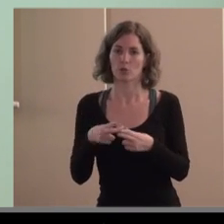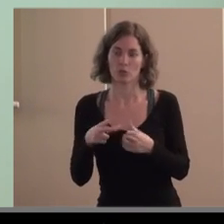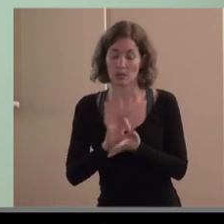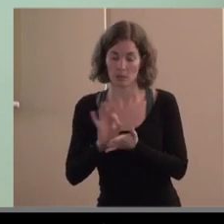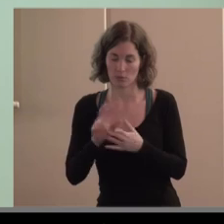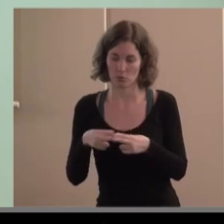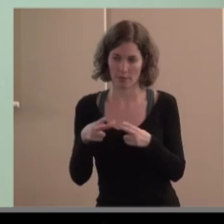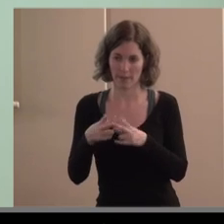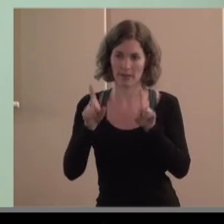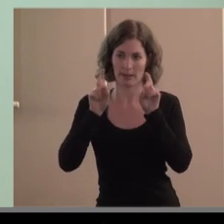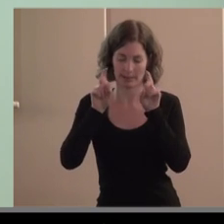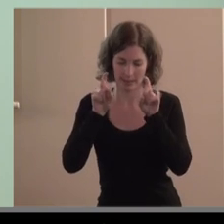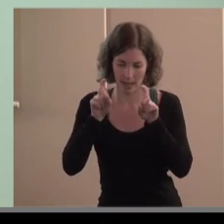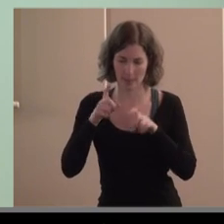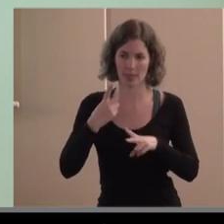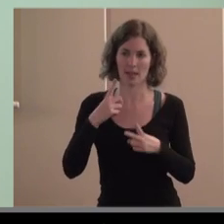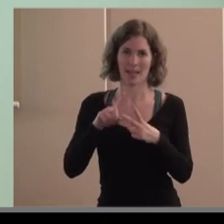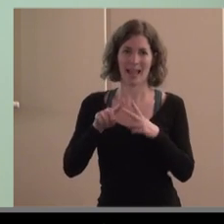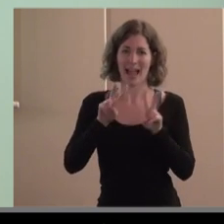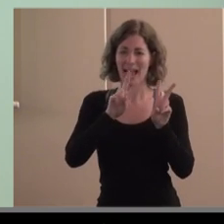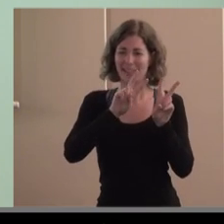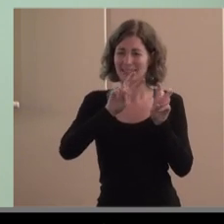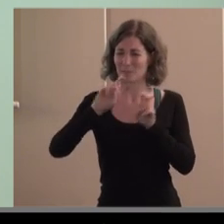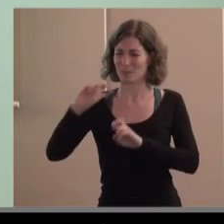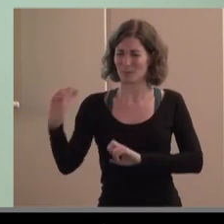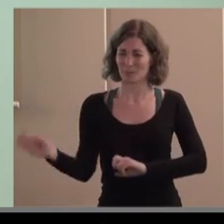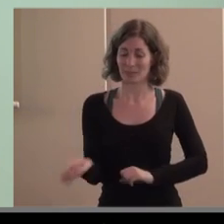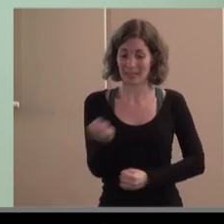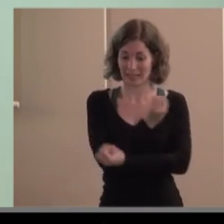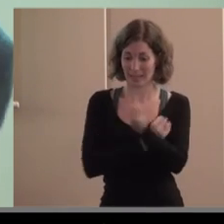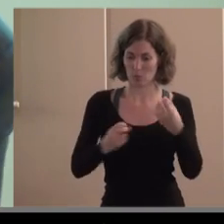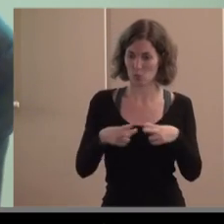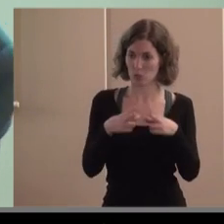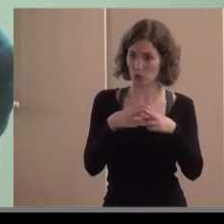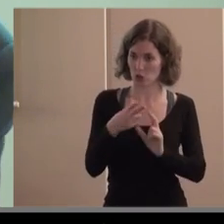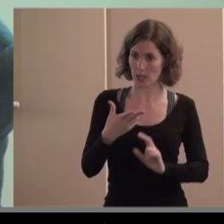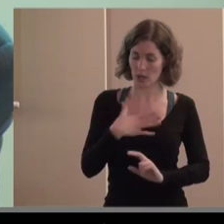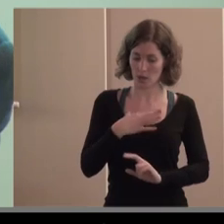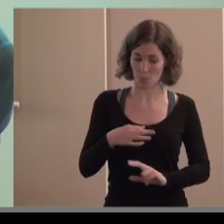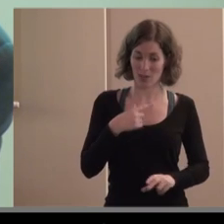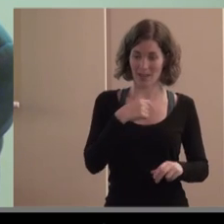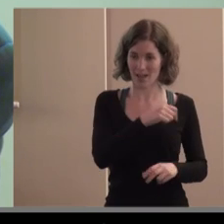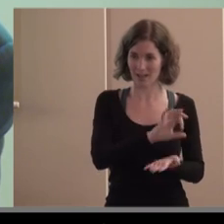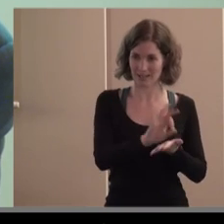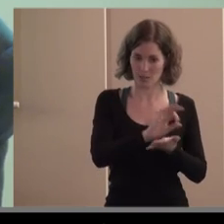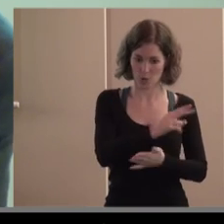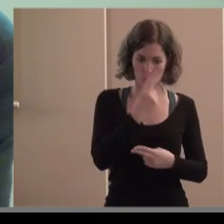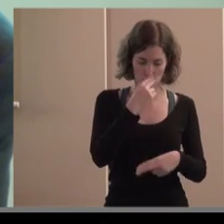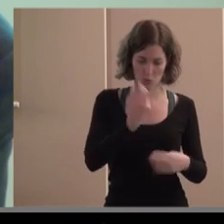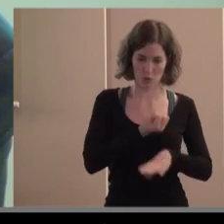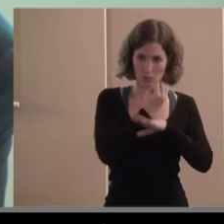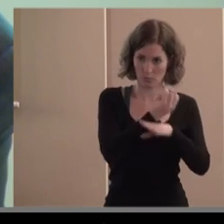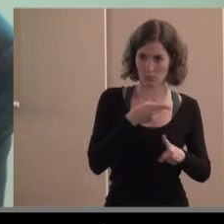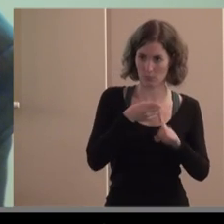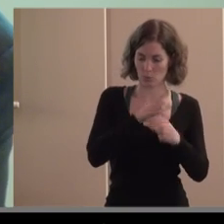dependencia hay muchos temas donde la economía social puede entrar a desarrollar los servicios públicos que mejor desde hacerlo desde la economía social y para eso